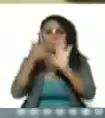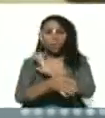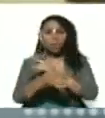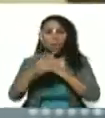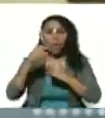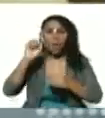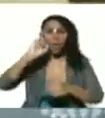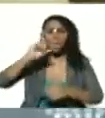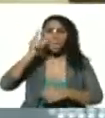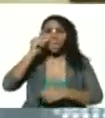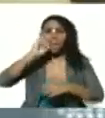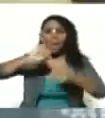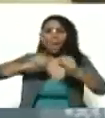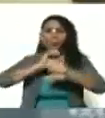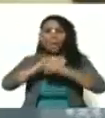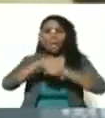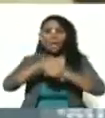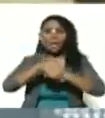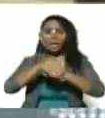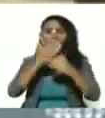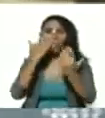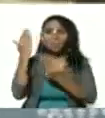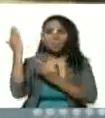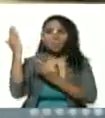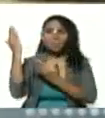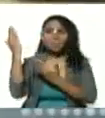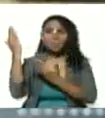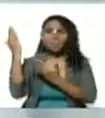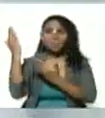Jorge Rodríguez, padre. Adelante.